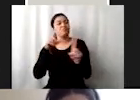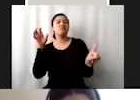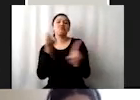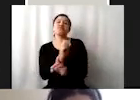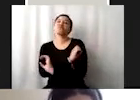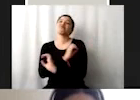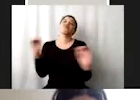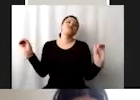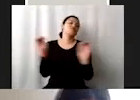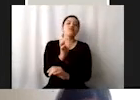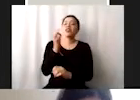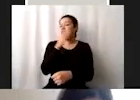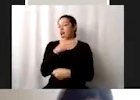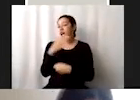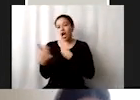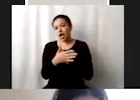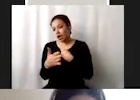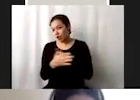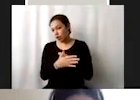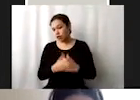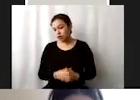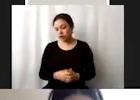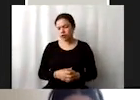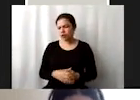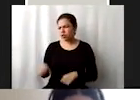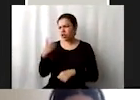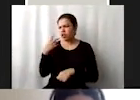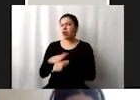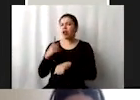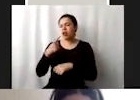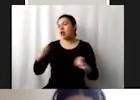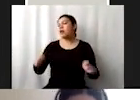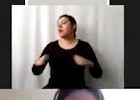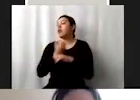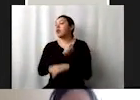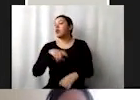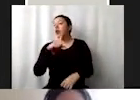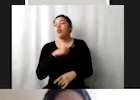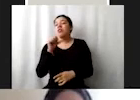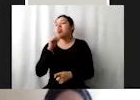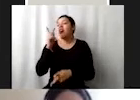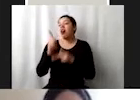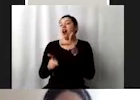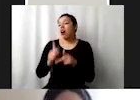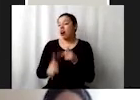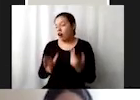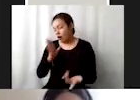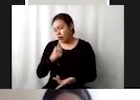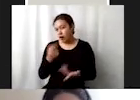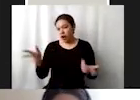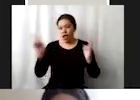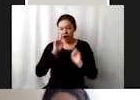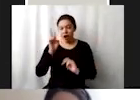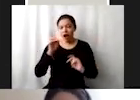debido a la pandemia. Entonces, ya vamos viendo cómo va el